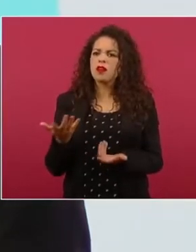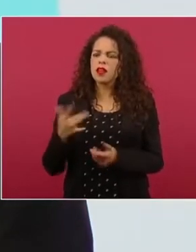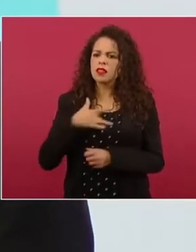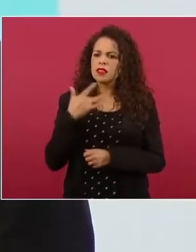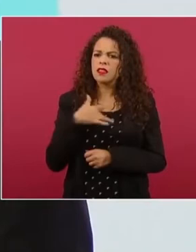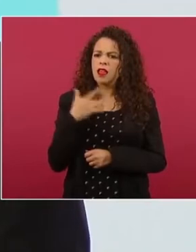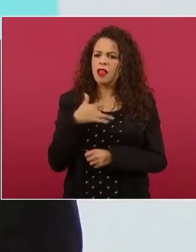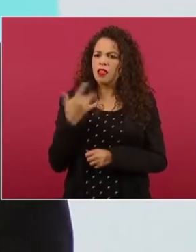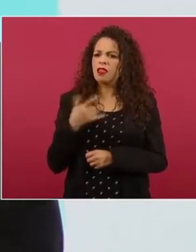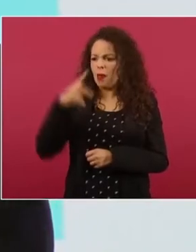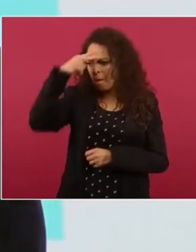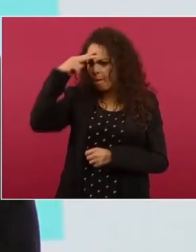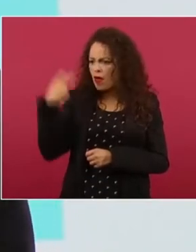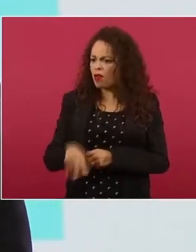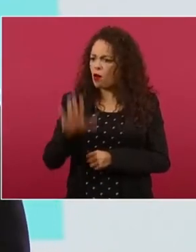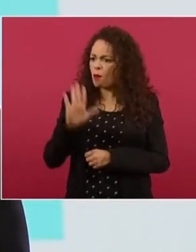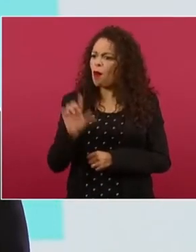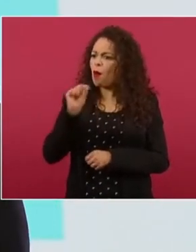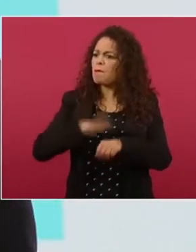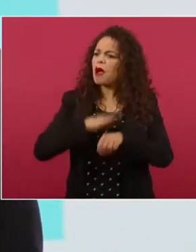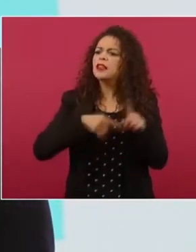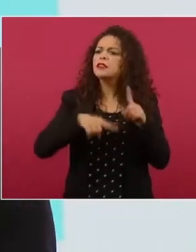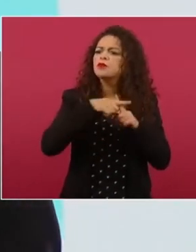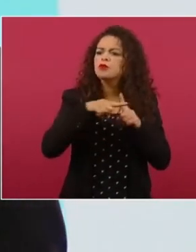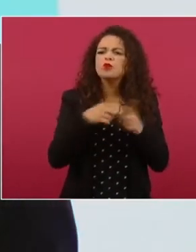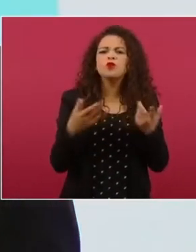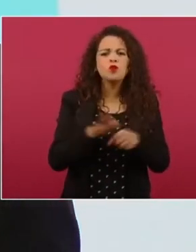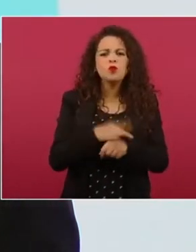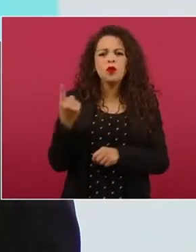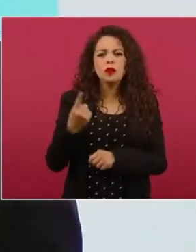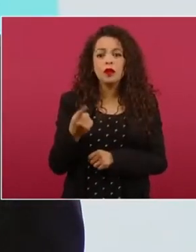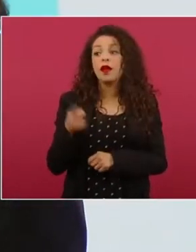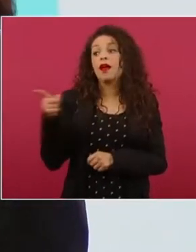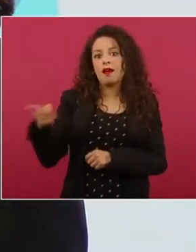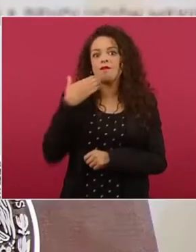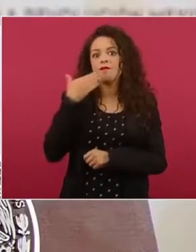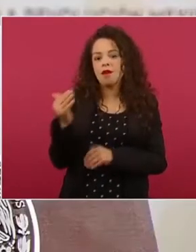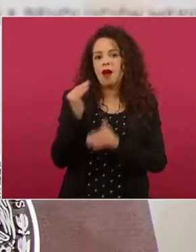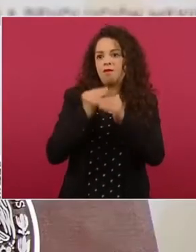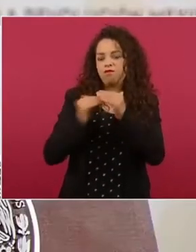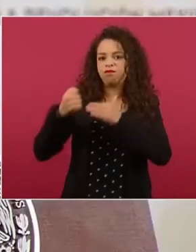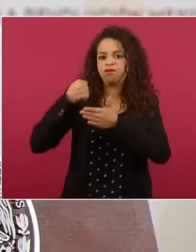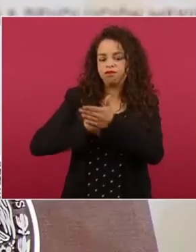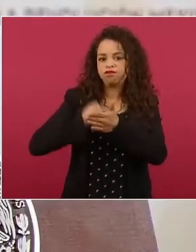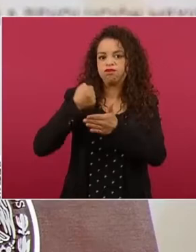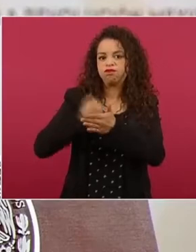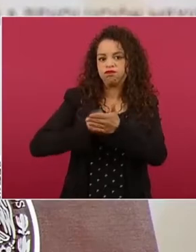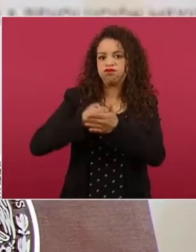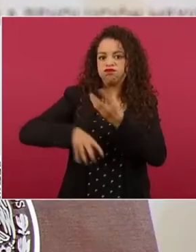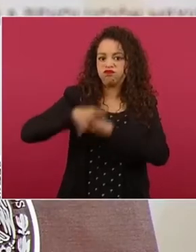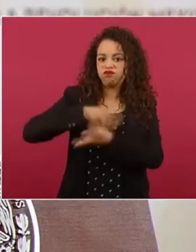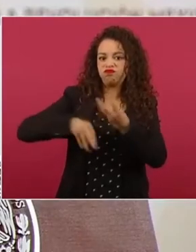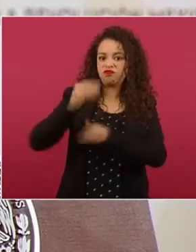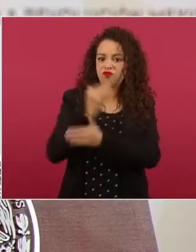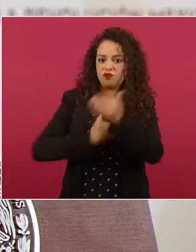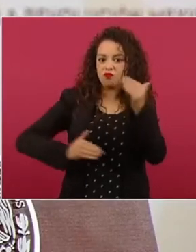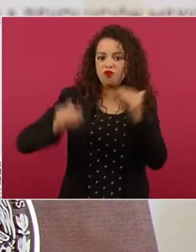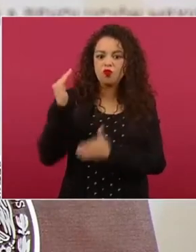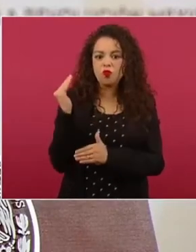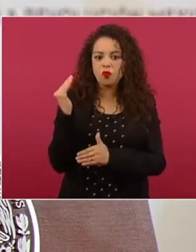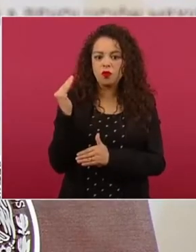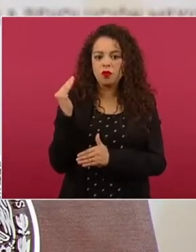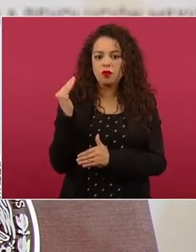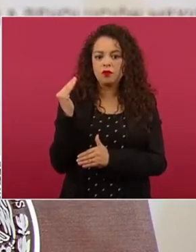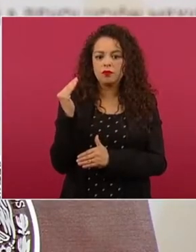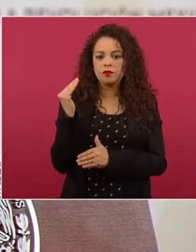con el resto? Porque México está creciendo. No hubo un paquete de estímulos fiscales para paliar la